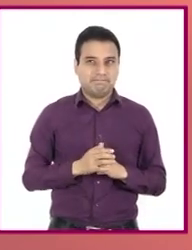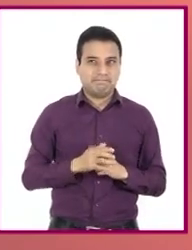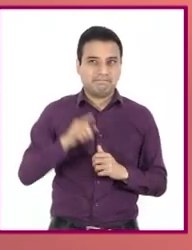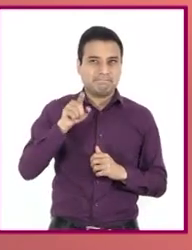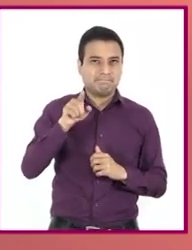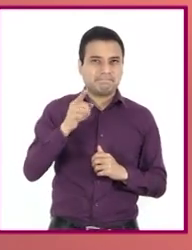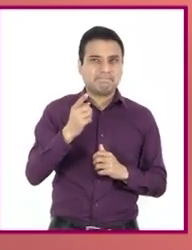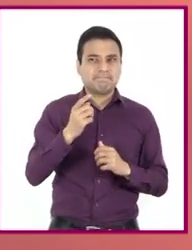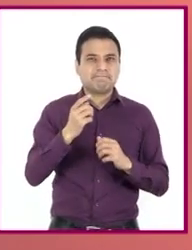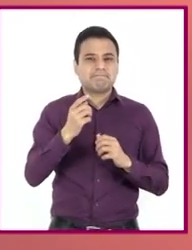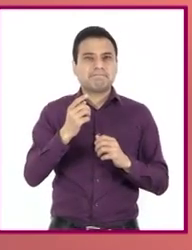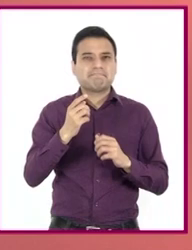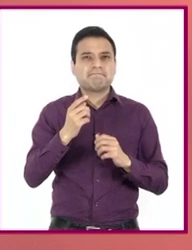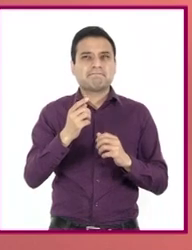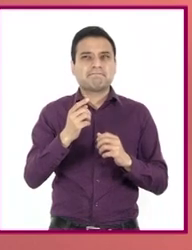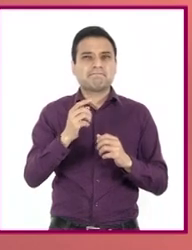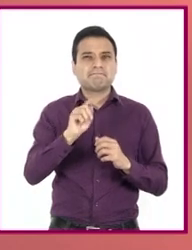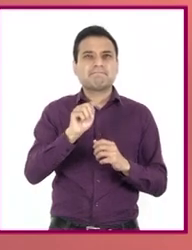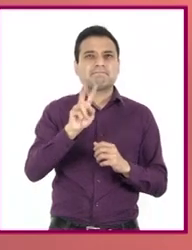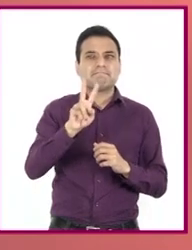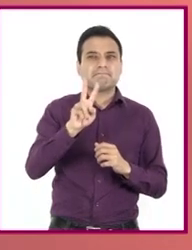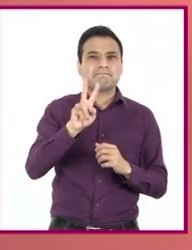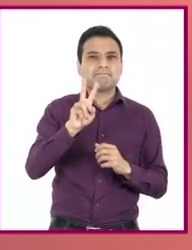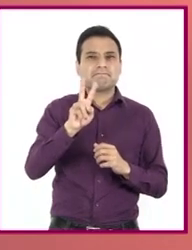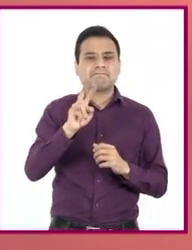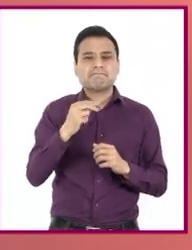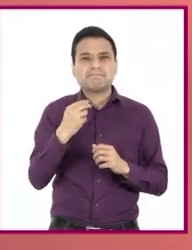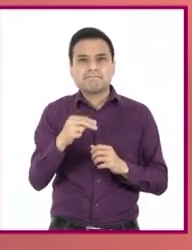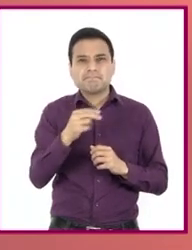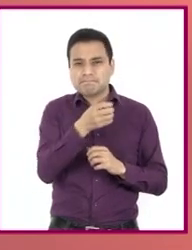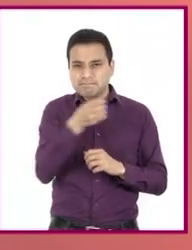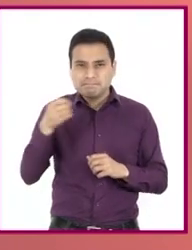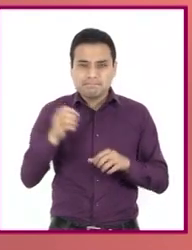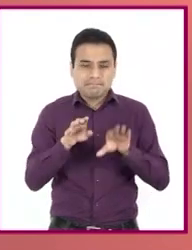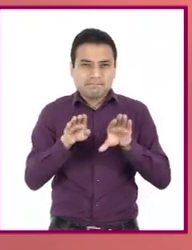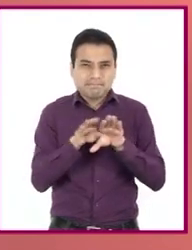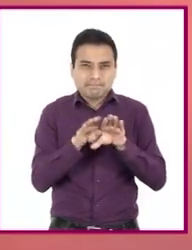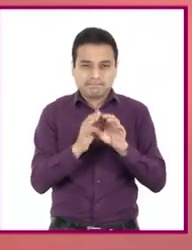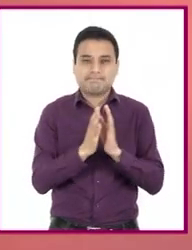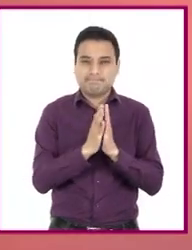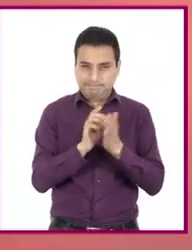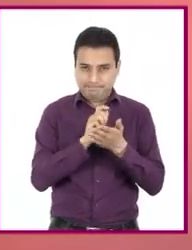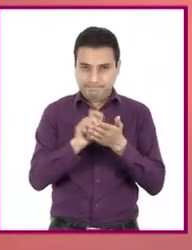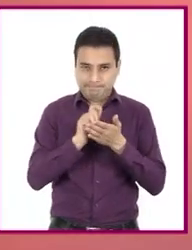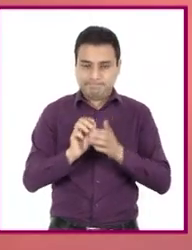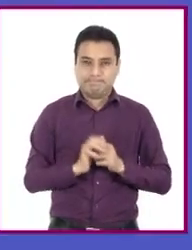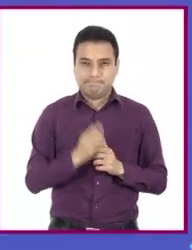referencias de programas de televisión para que no se les olvide. Vamos con la siguiente.